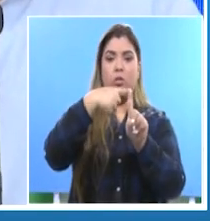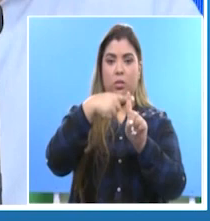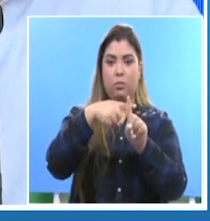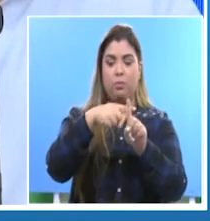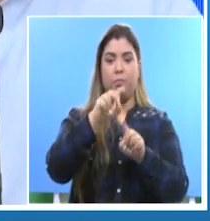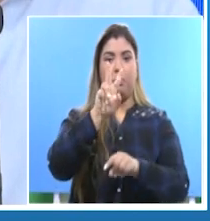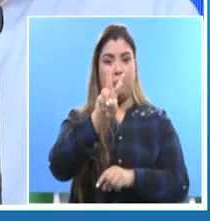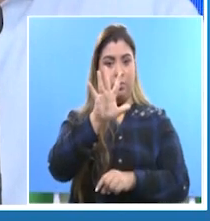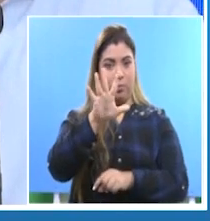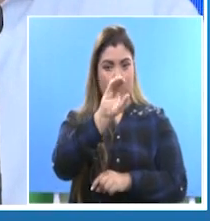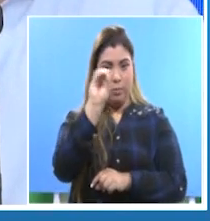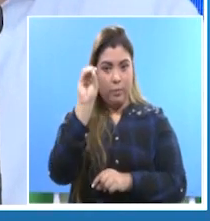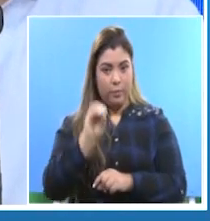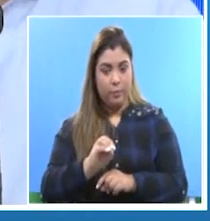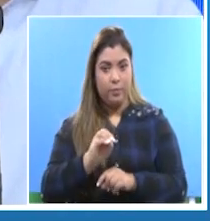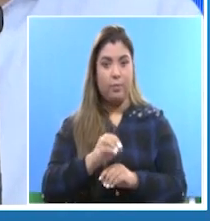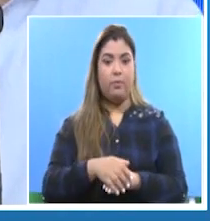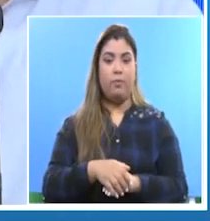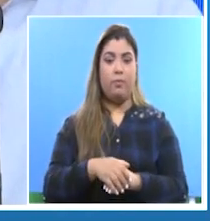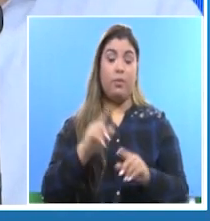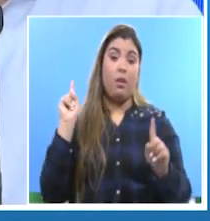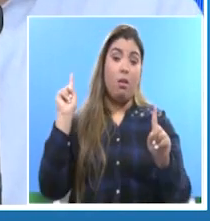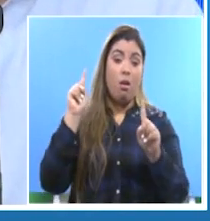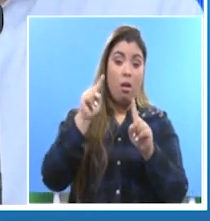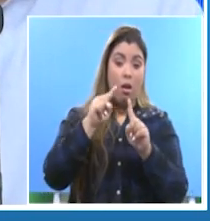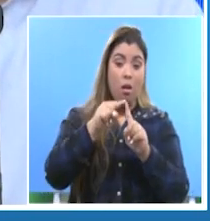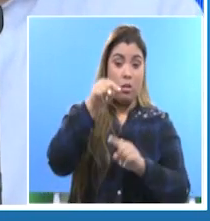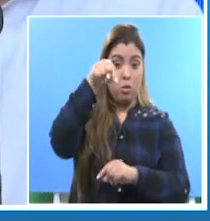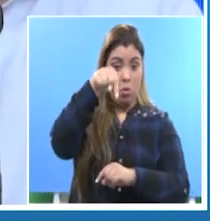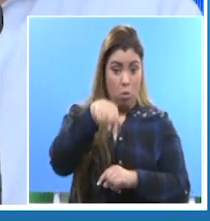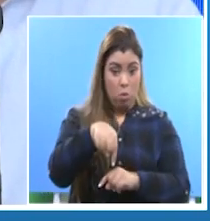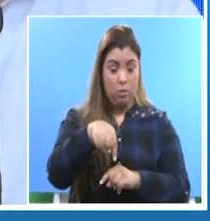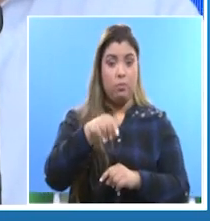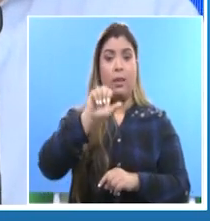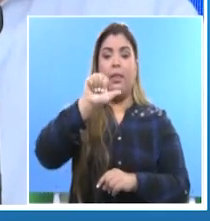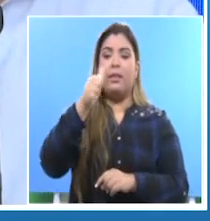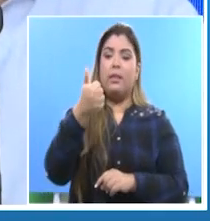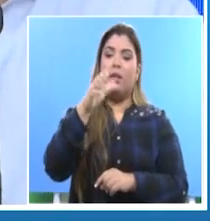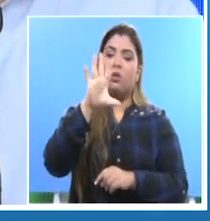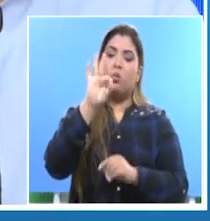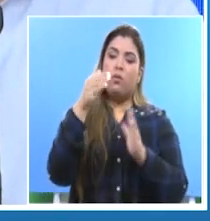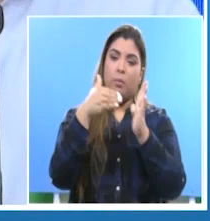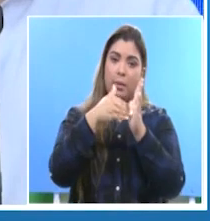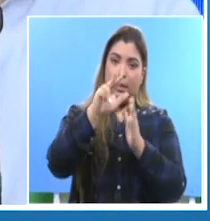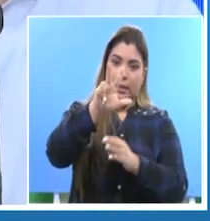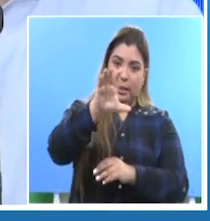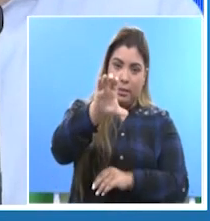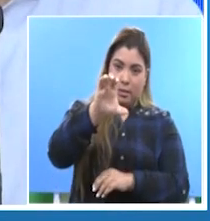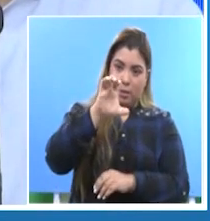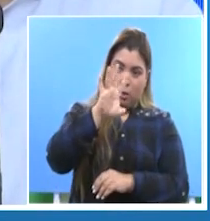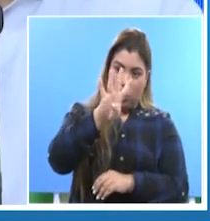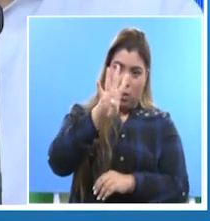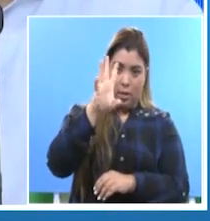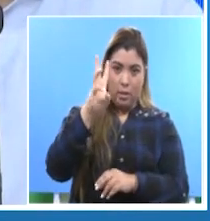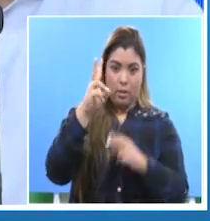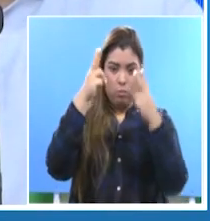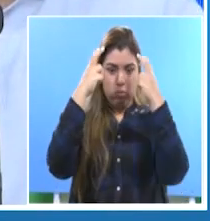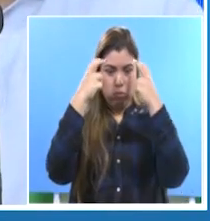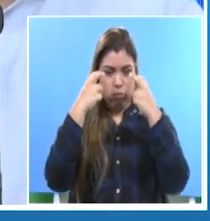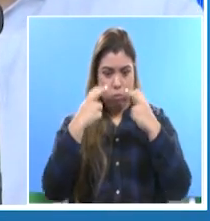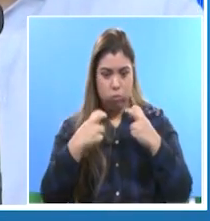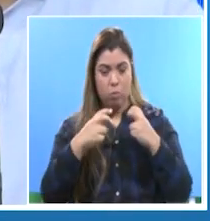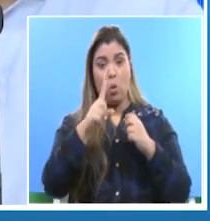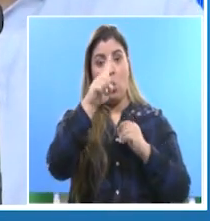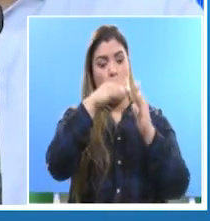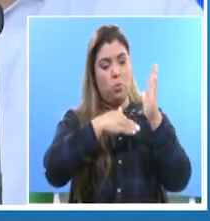25%. Y hasta la fecha estamos realizando 19.346 pruebas por millón de